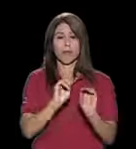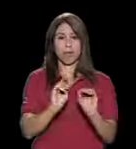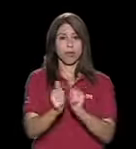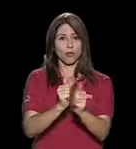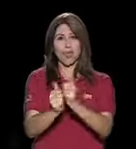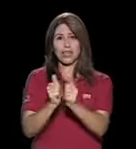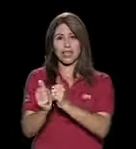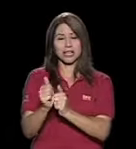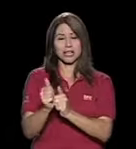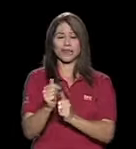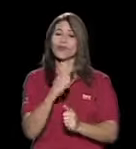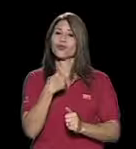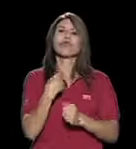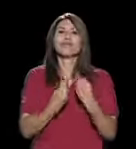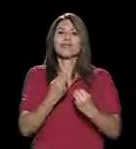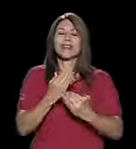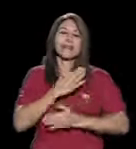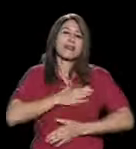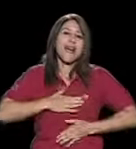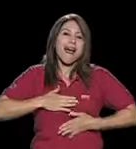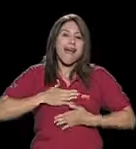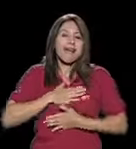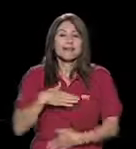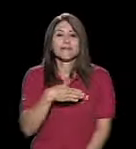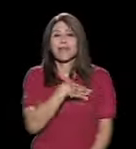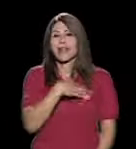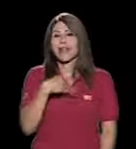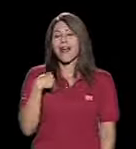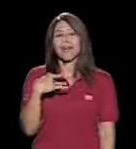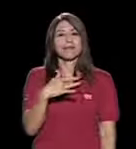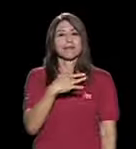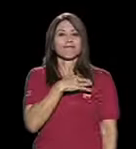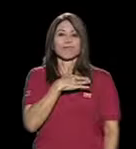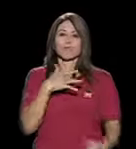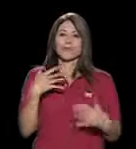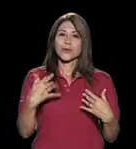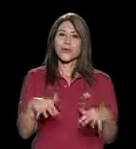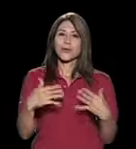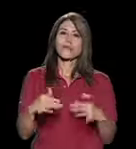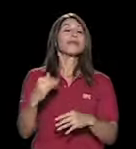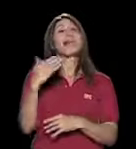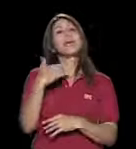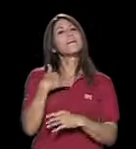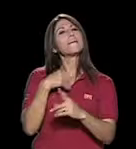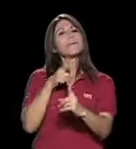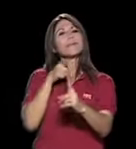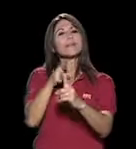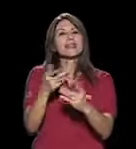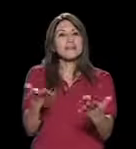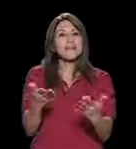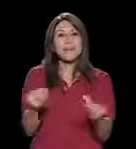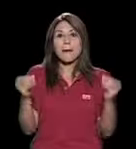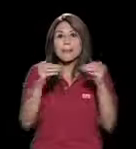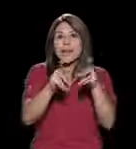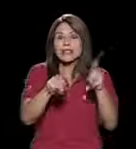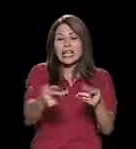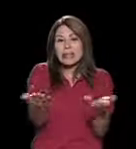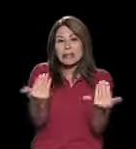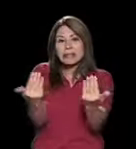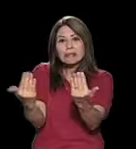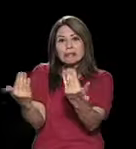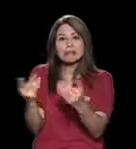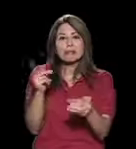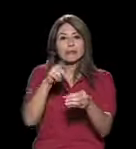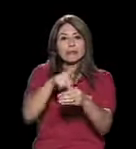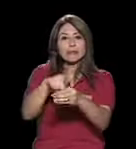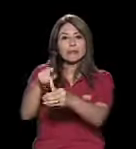es mi interés, yo lo hago por puro placer, porque me encanta, es mi pasión, y la idea mía es empezar a meter más gente en